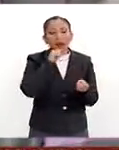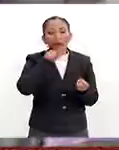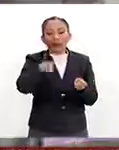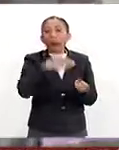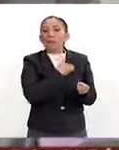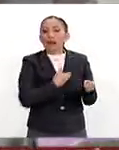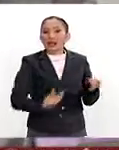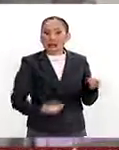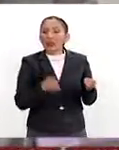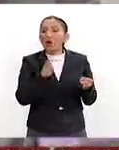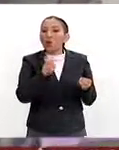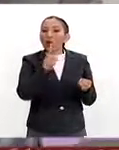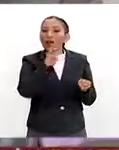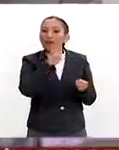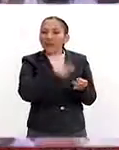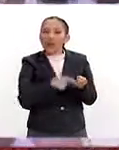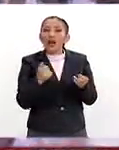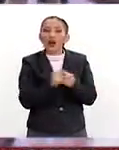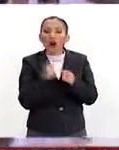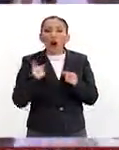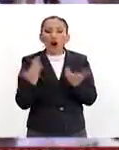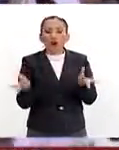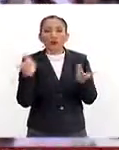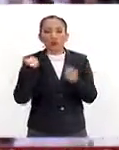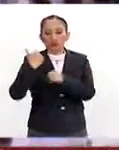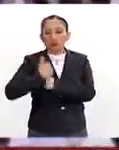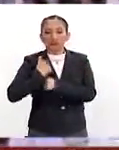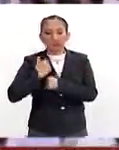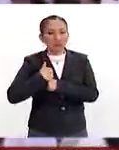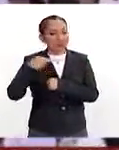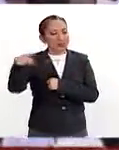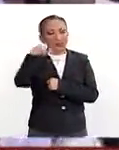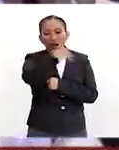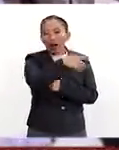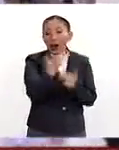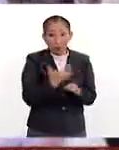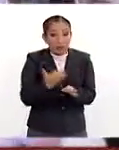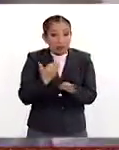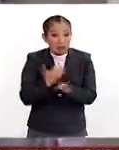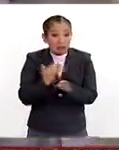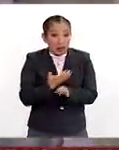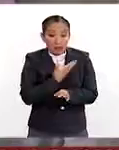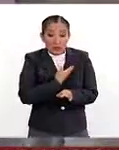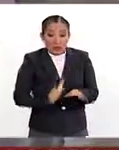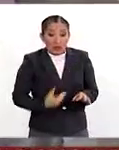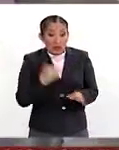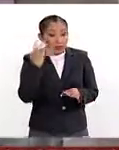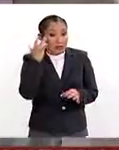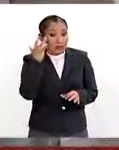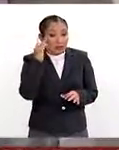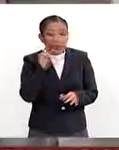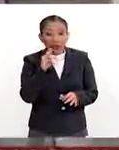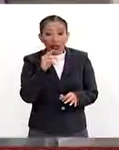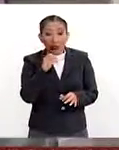hizo el presidente Uribe con los paramilitares y así lo está haciendo el presidente Santos. Ahora,